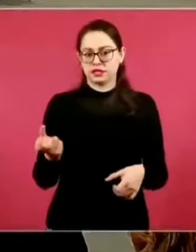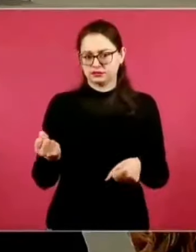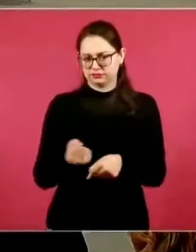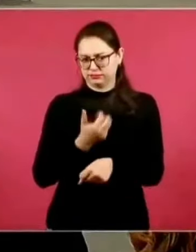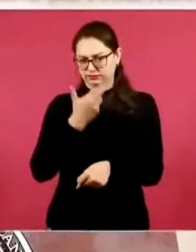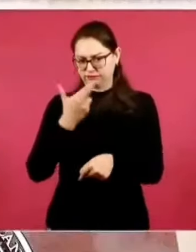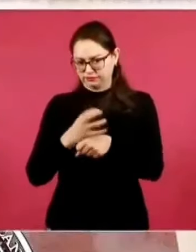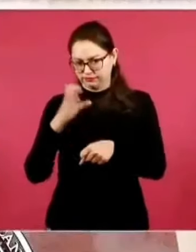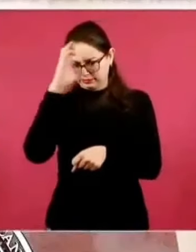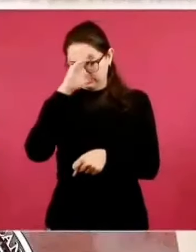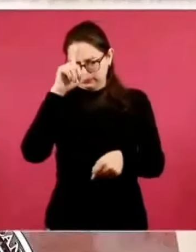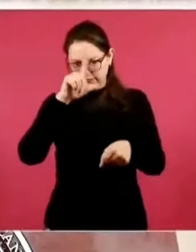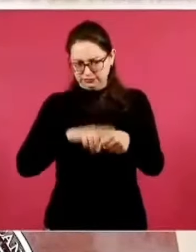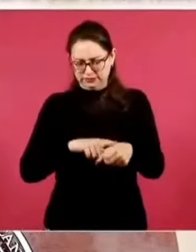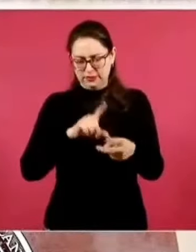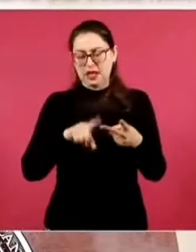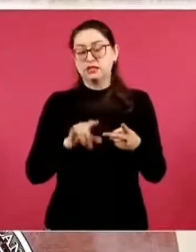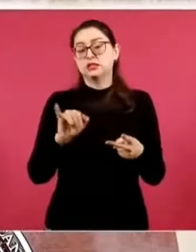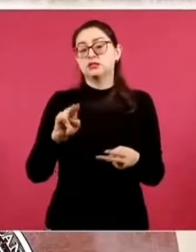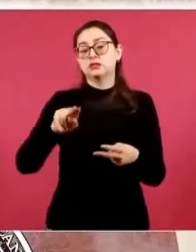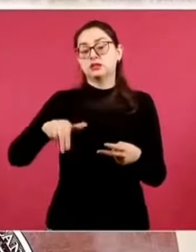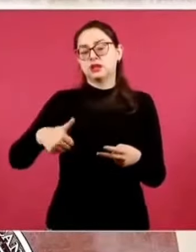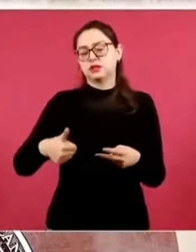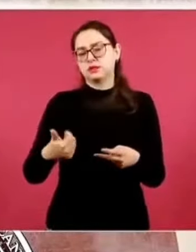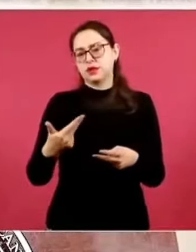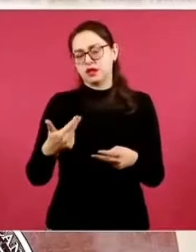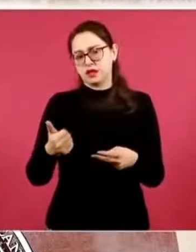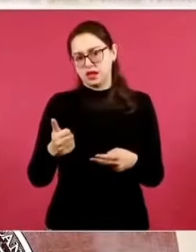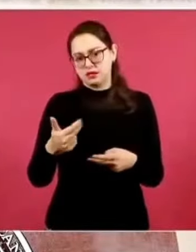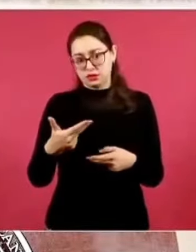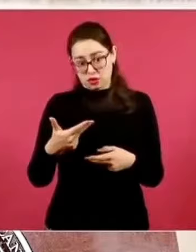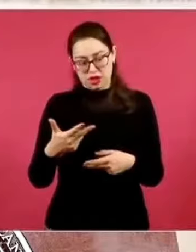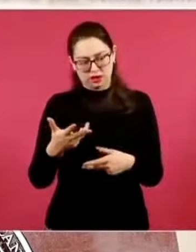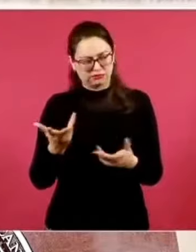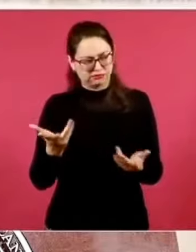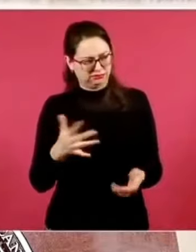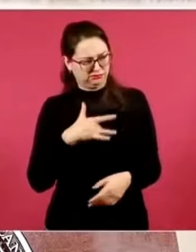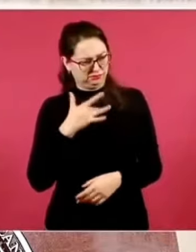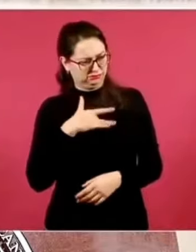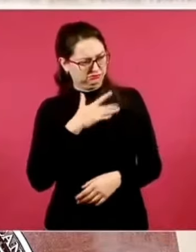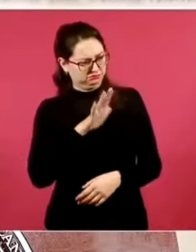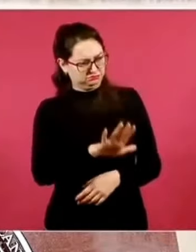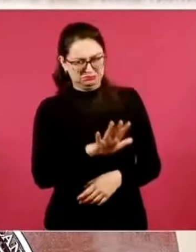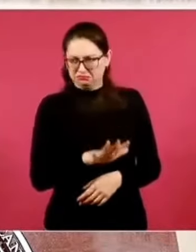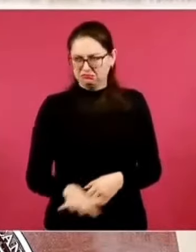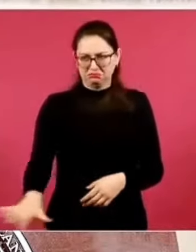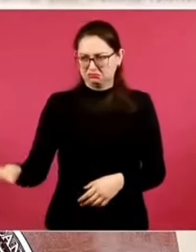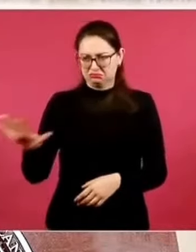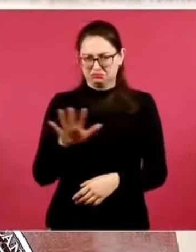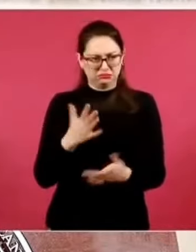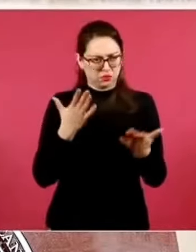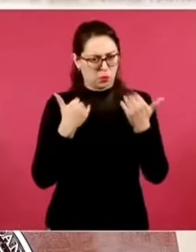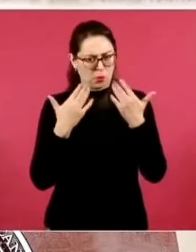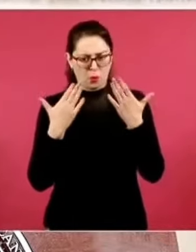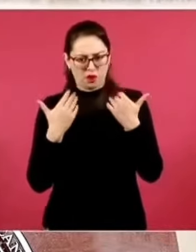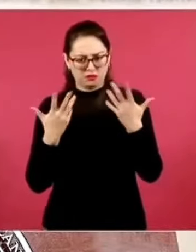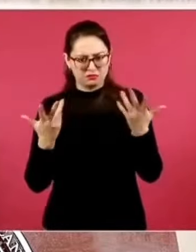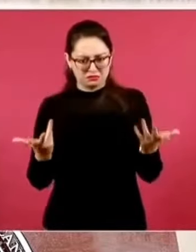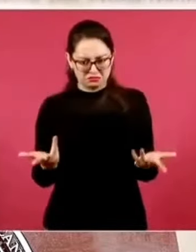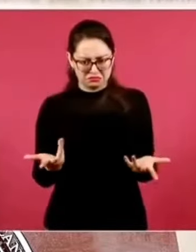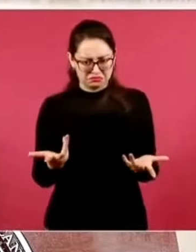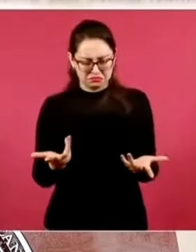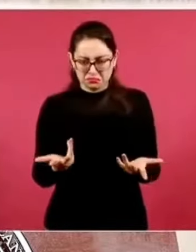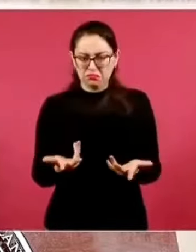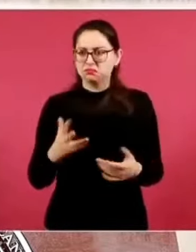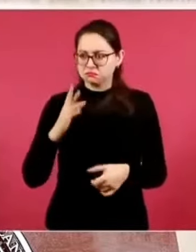como el Instituto Nacional de Antropología e Historia informaron que se mantiene en el control de los sitios y continúa atendiendo las